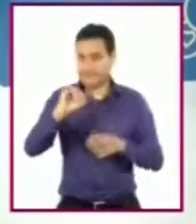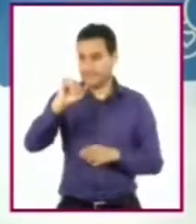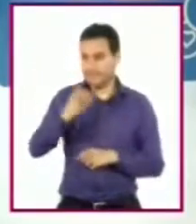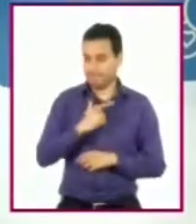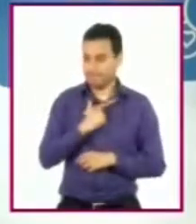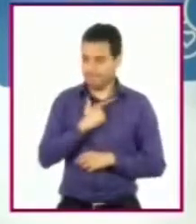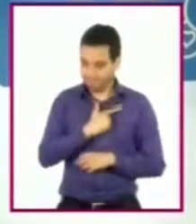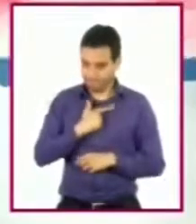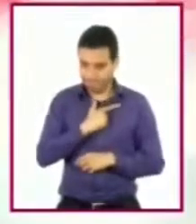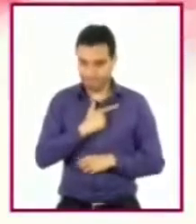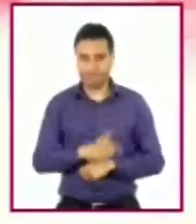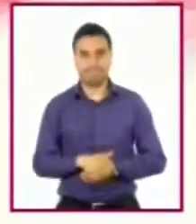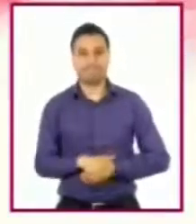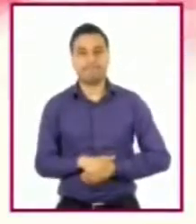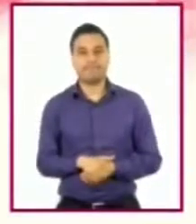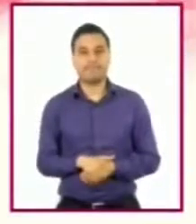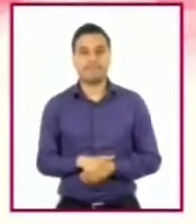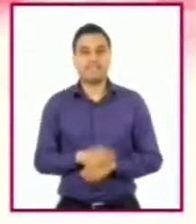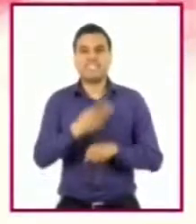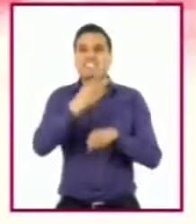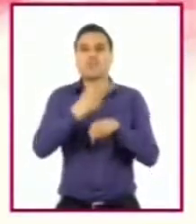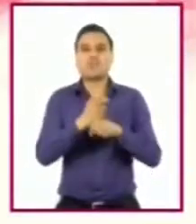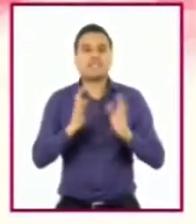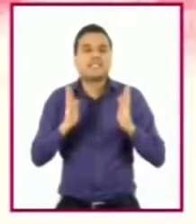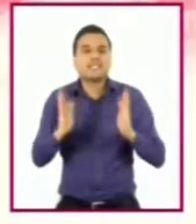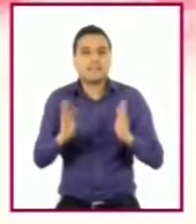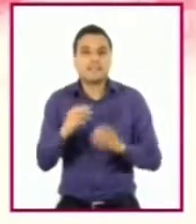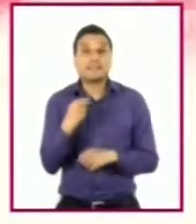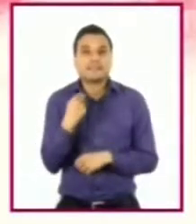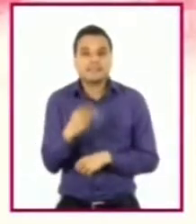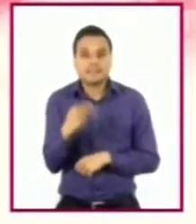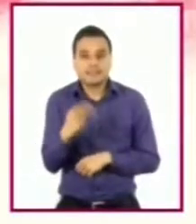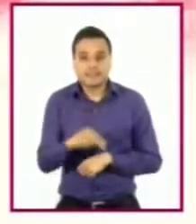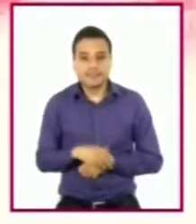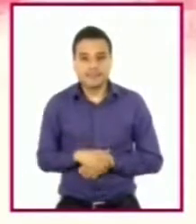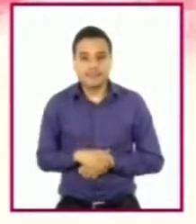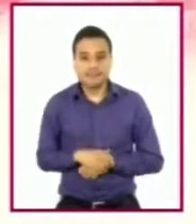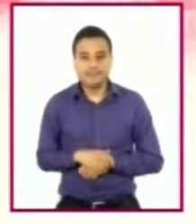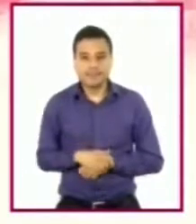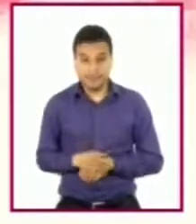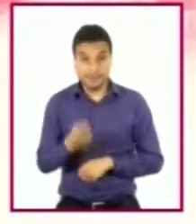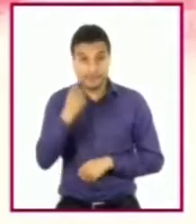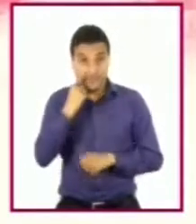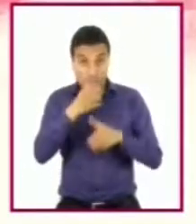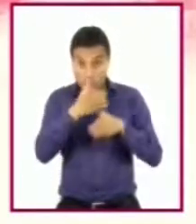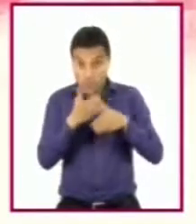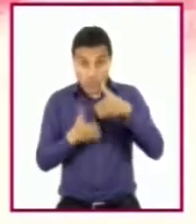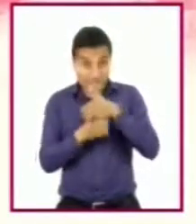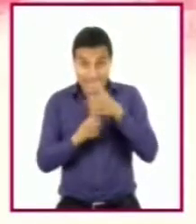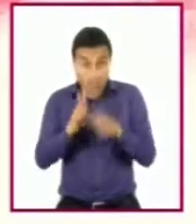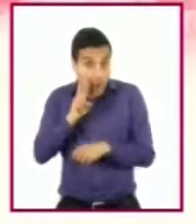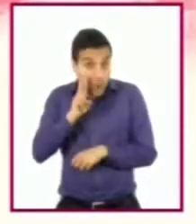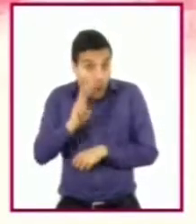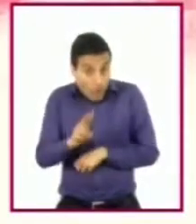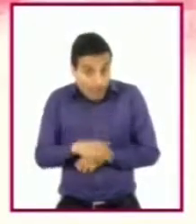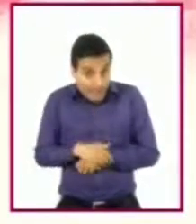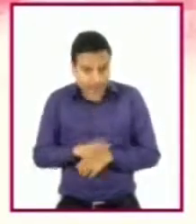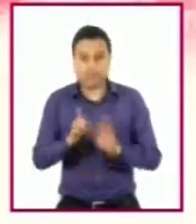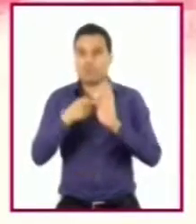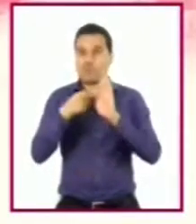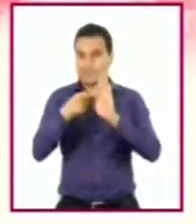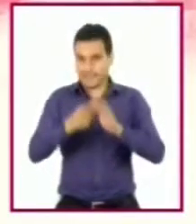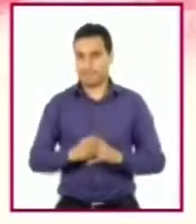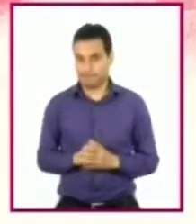La segunda etapa se llama Haciendo Visible lo Invisible y consiste en